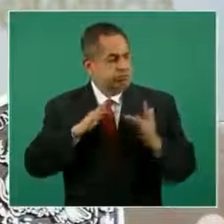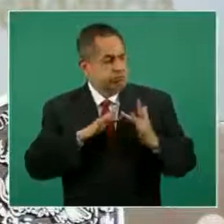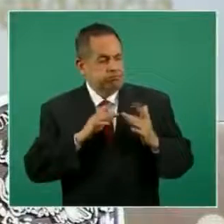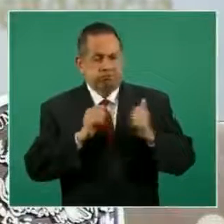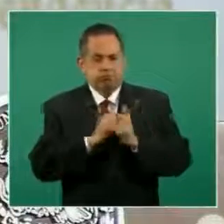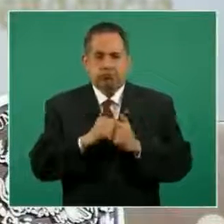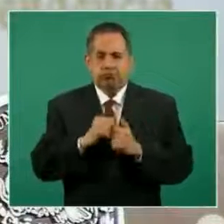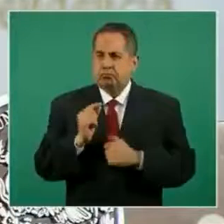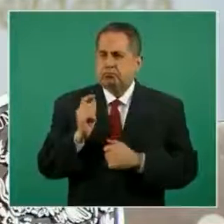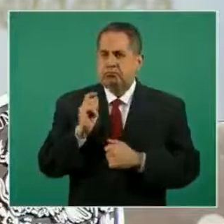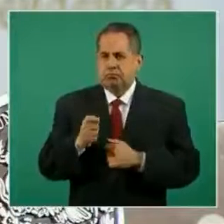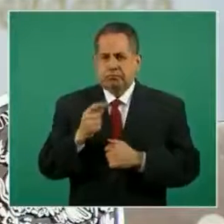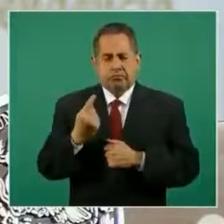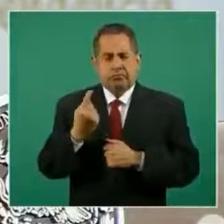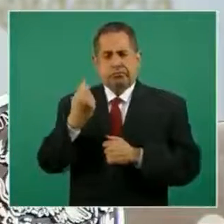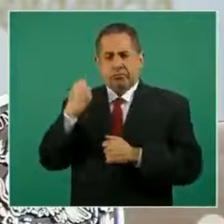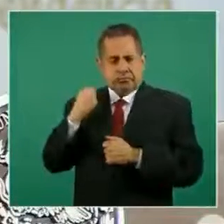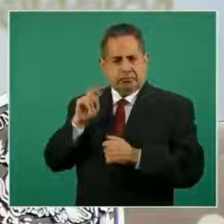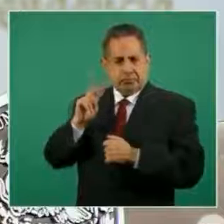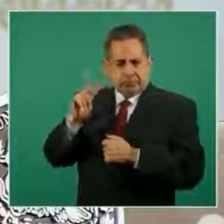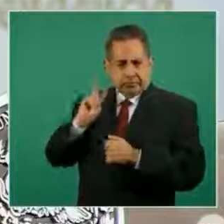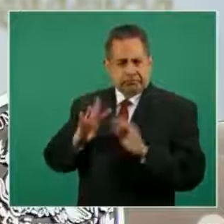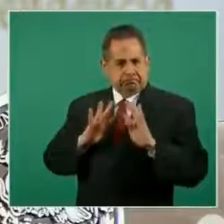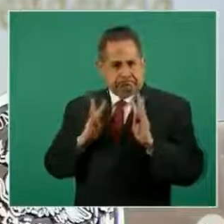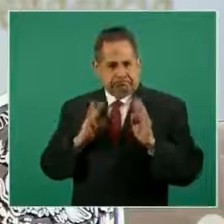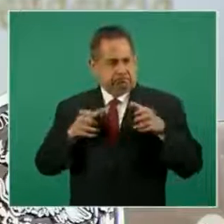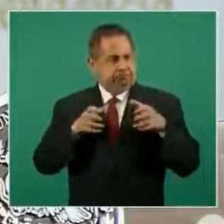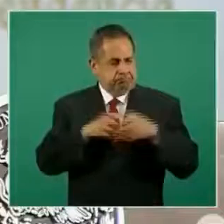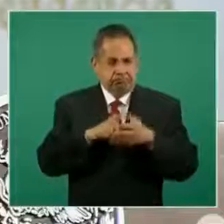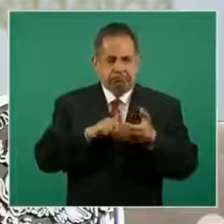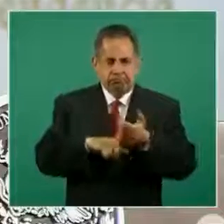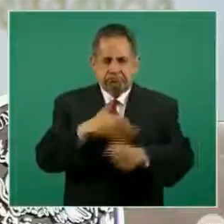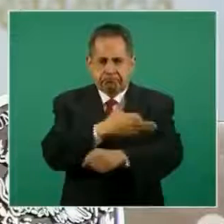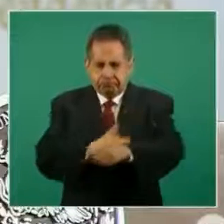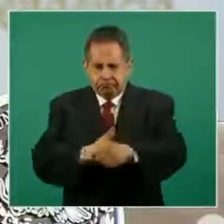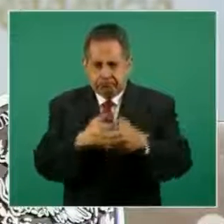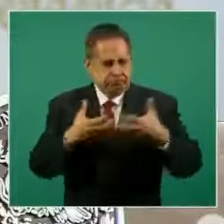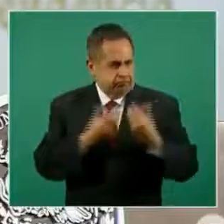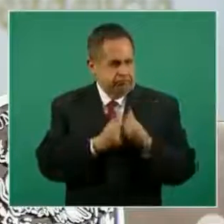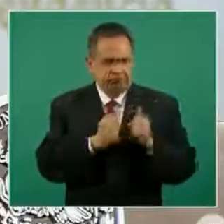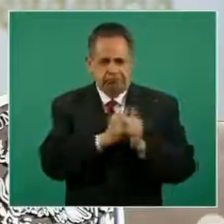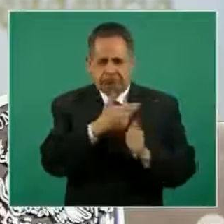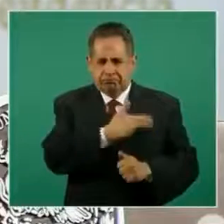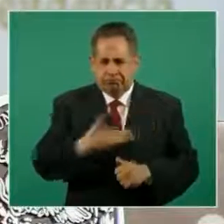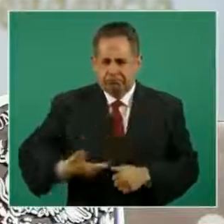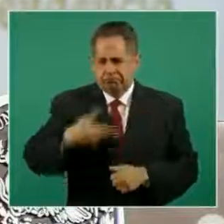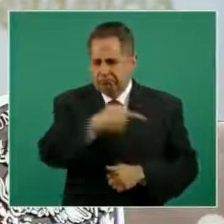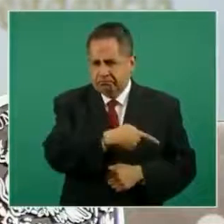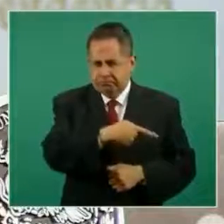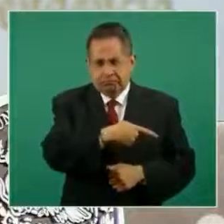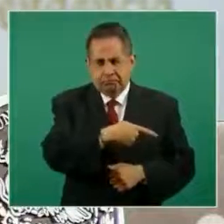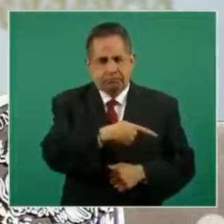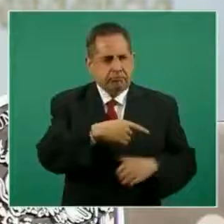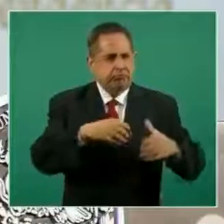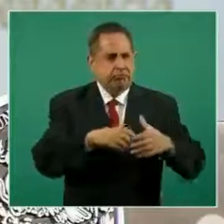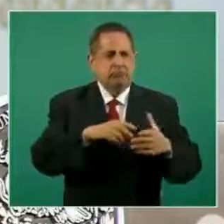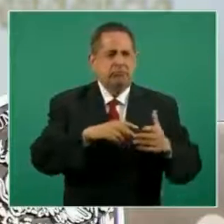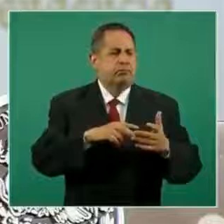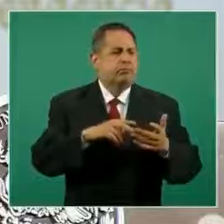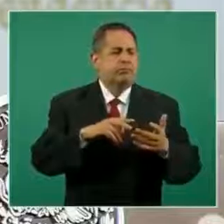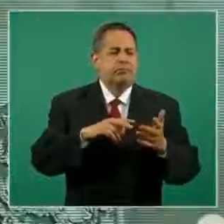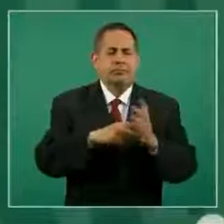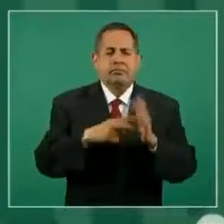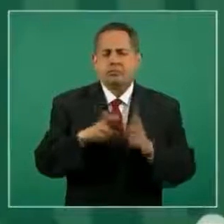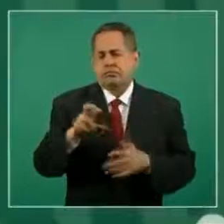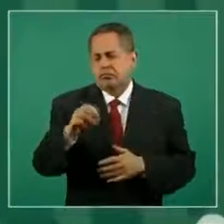estuvieron el mismísimo viernes en la tarde con el presidente, el ingeniero Alfonso Romo,